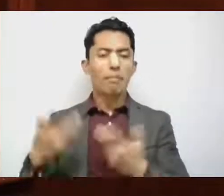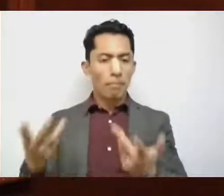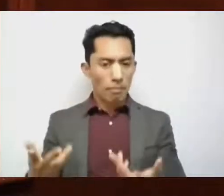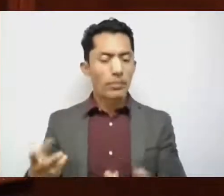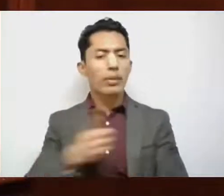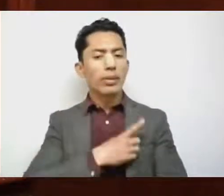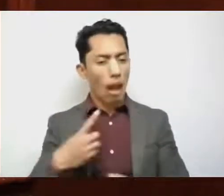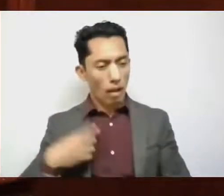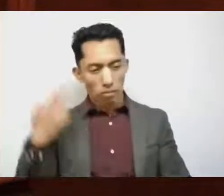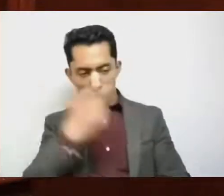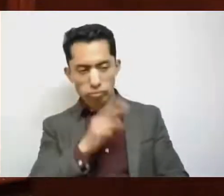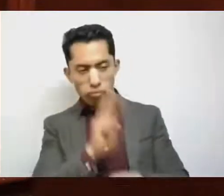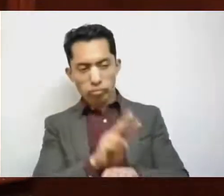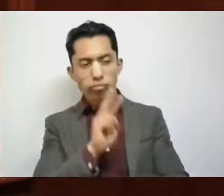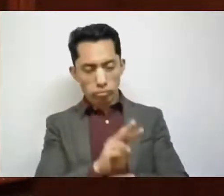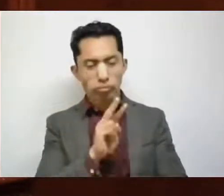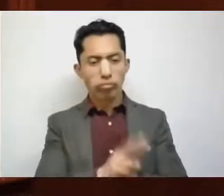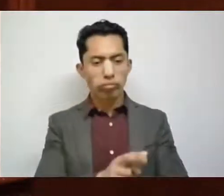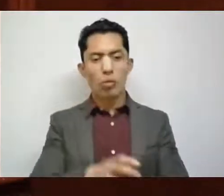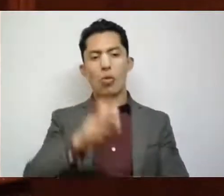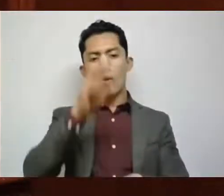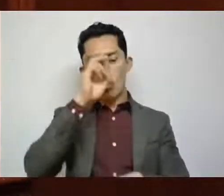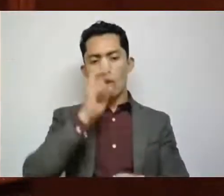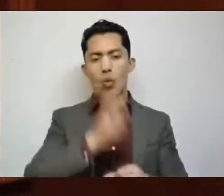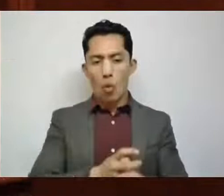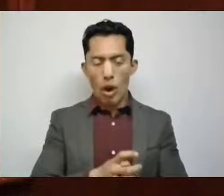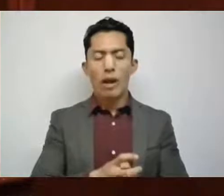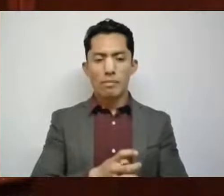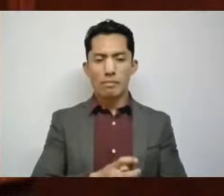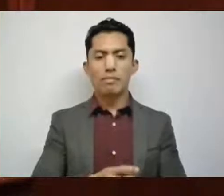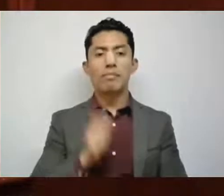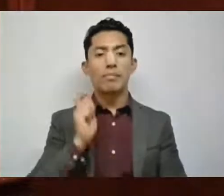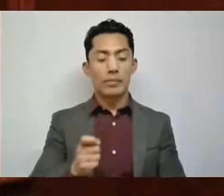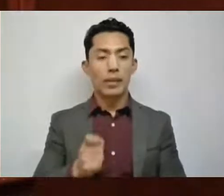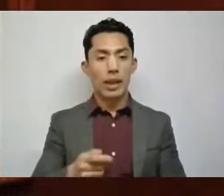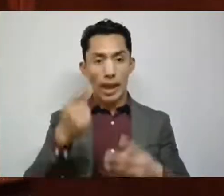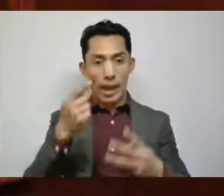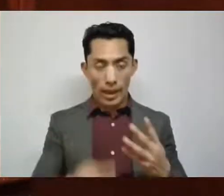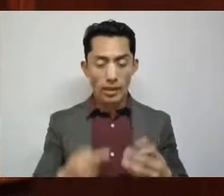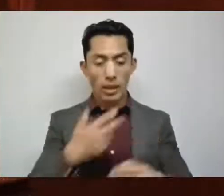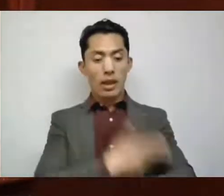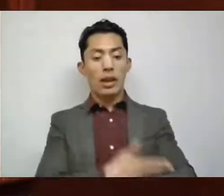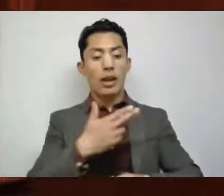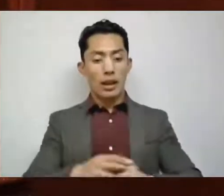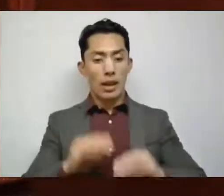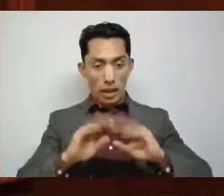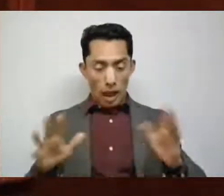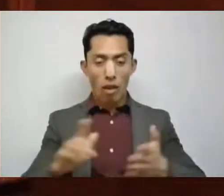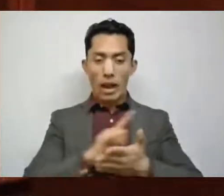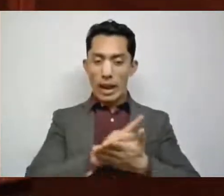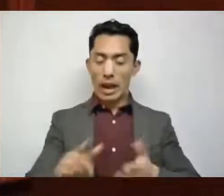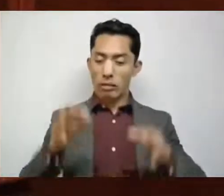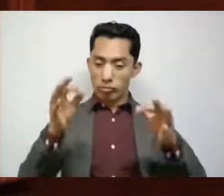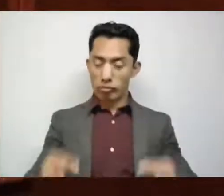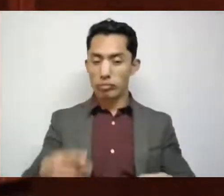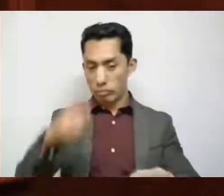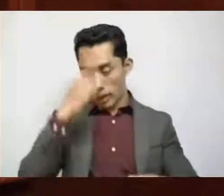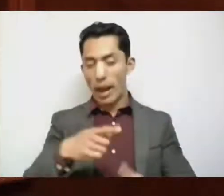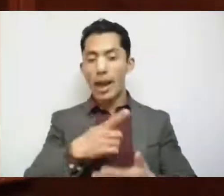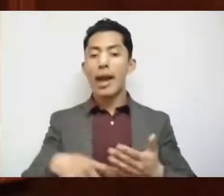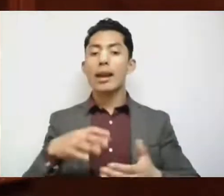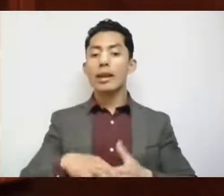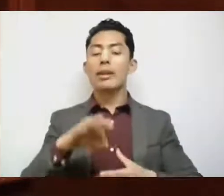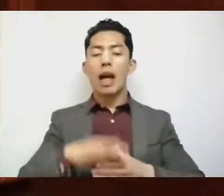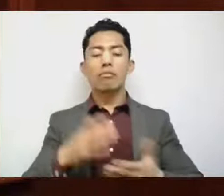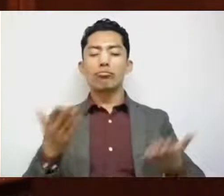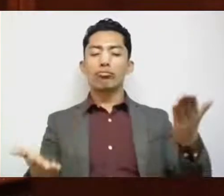manera irrestricta en el entendido que esta medida de transparencia, limpieza y equidad electoral y de